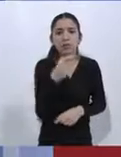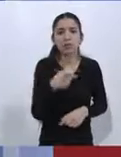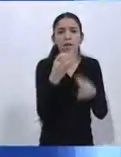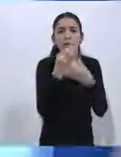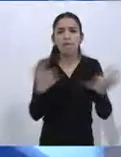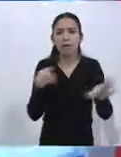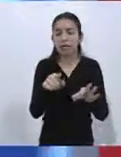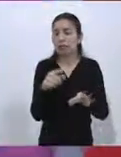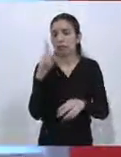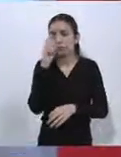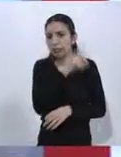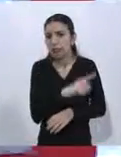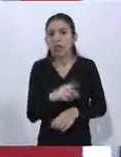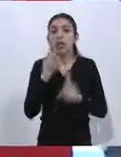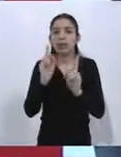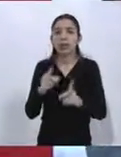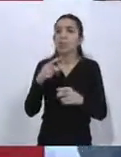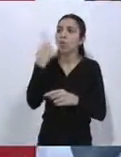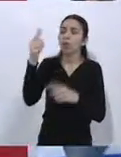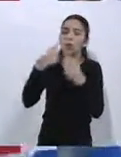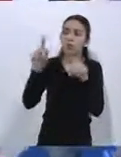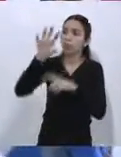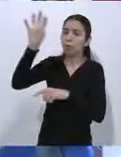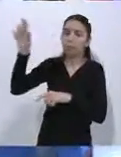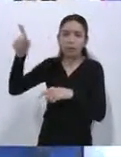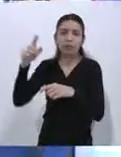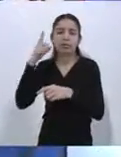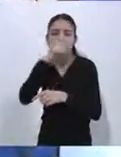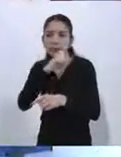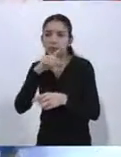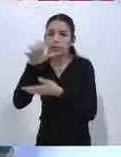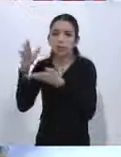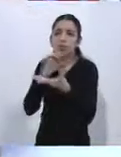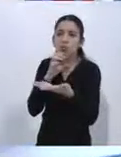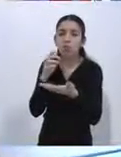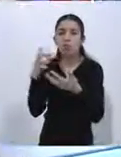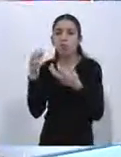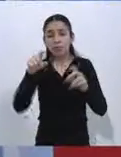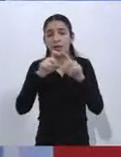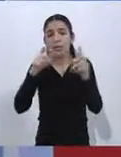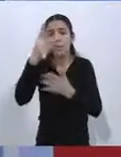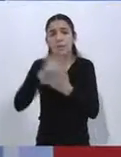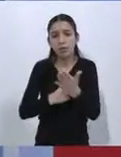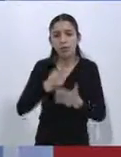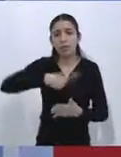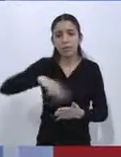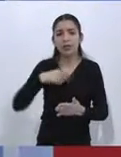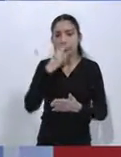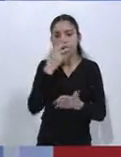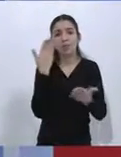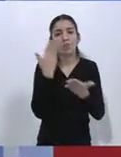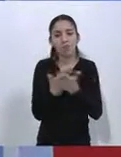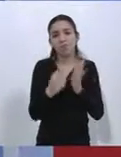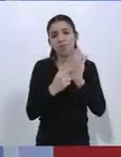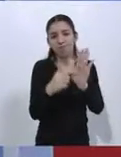sobrevivir afuera es posible y venir acá y desarrollarse profesionalmente y personalmente es todavía más posible. Lo que se quiere es poner en